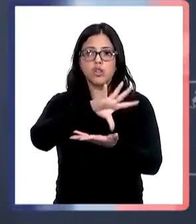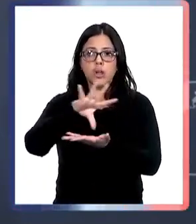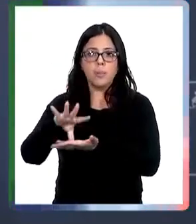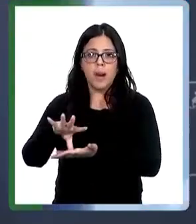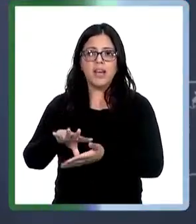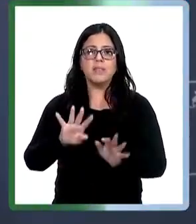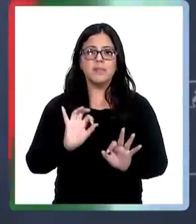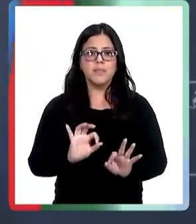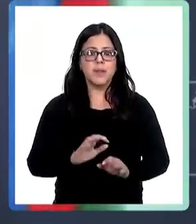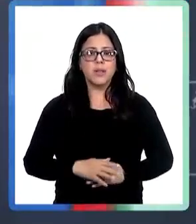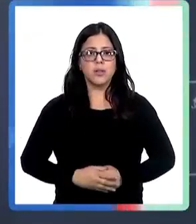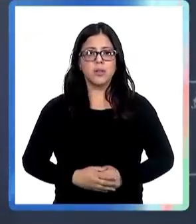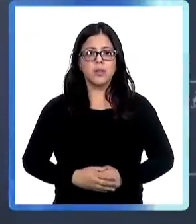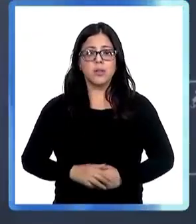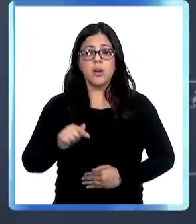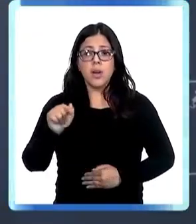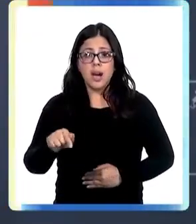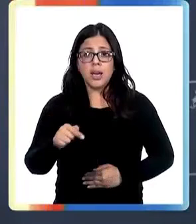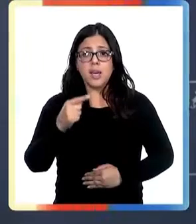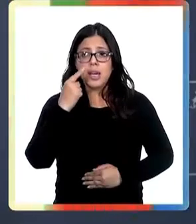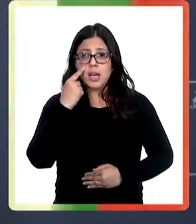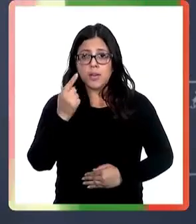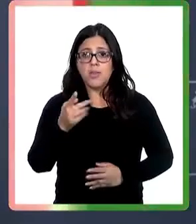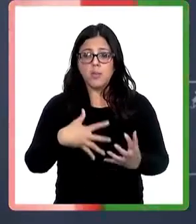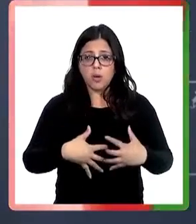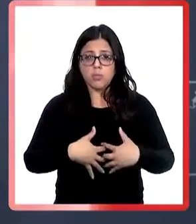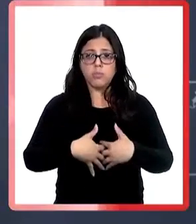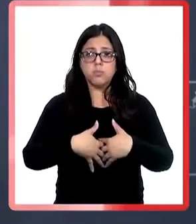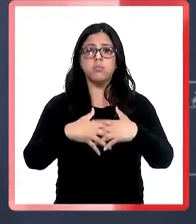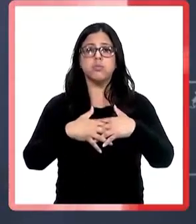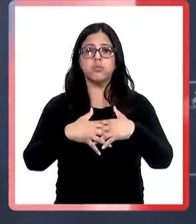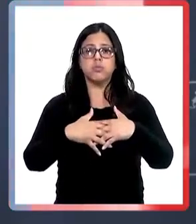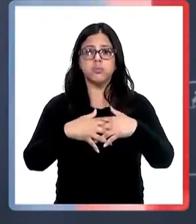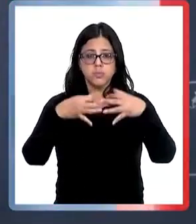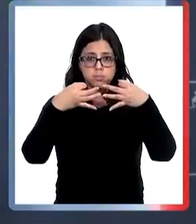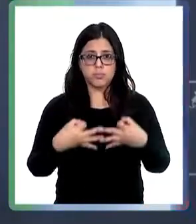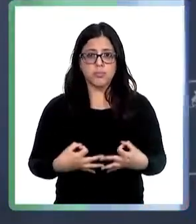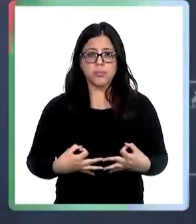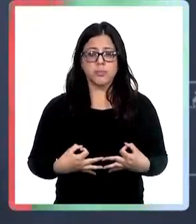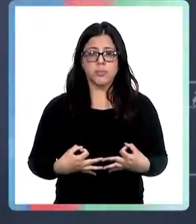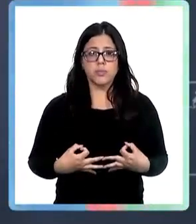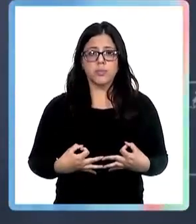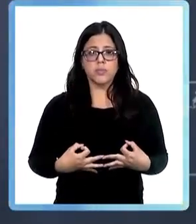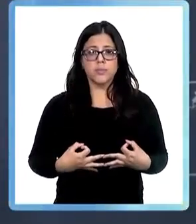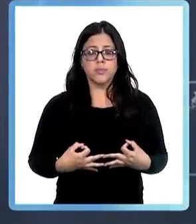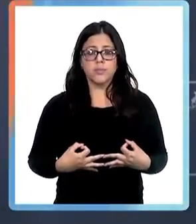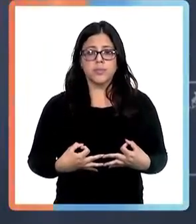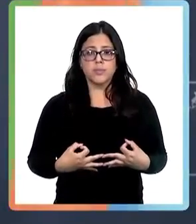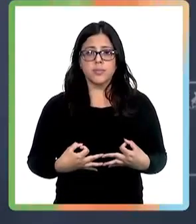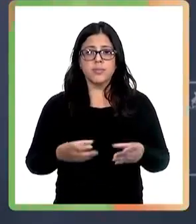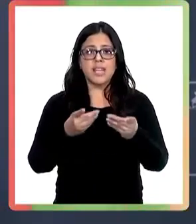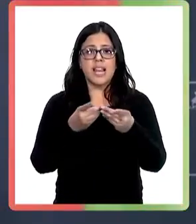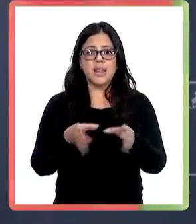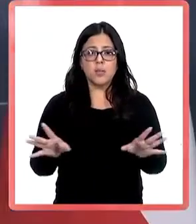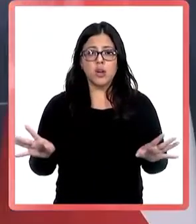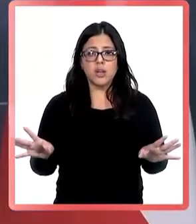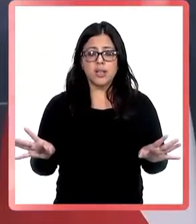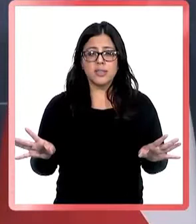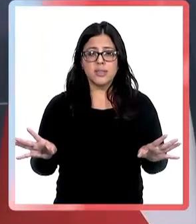pasado, algunas muy duras, y también proyectar el futuro de una relación bilateral fructífera.